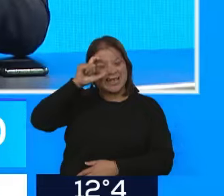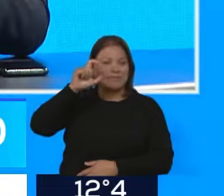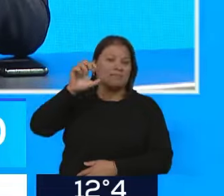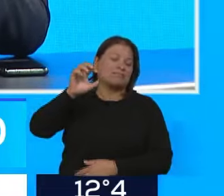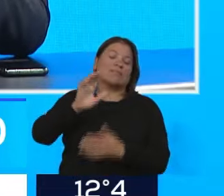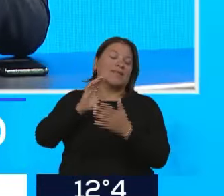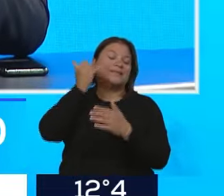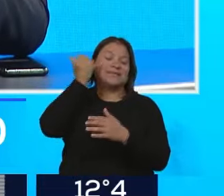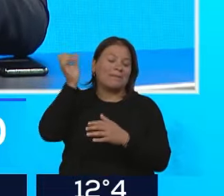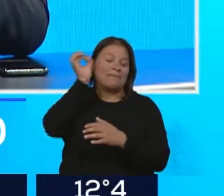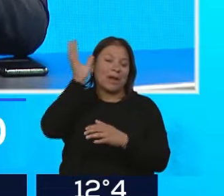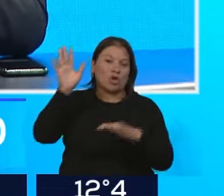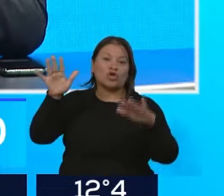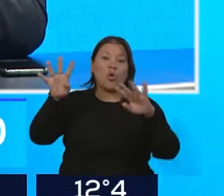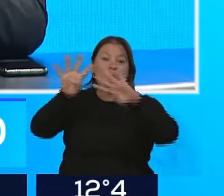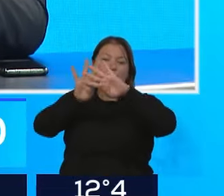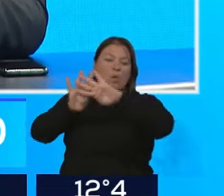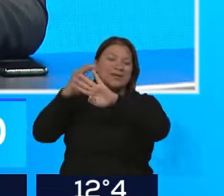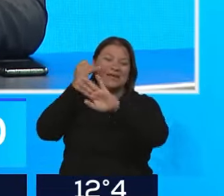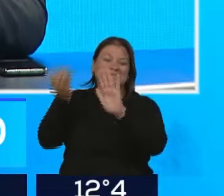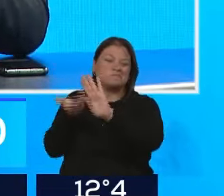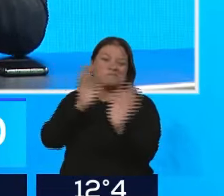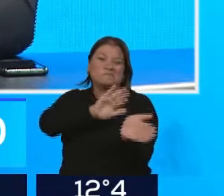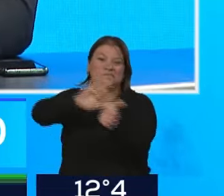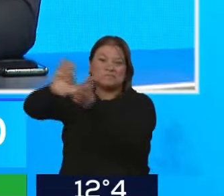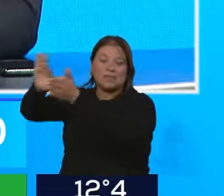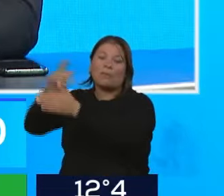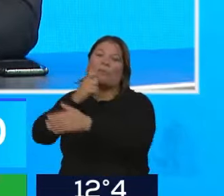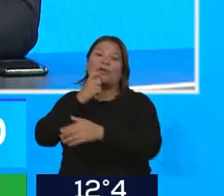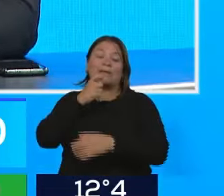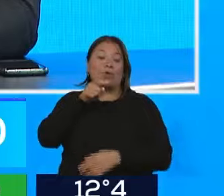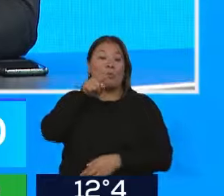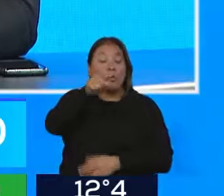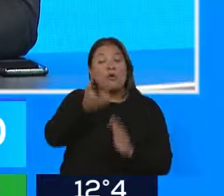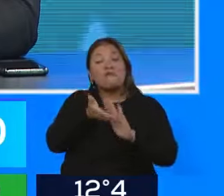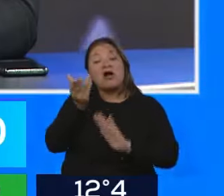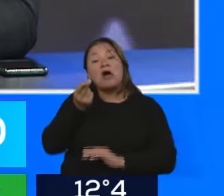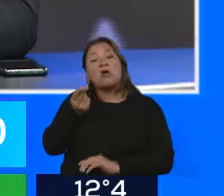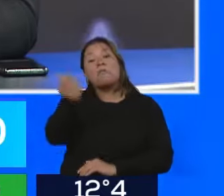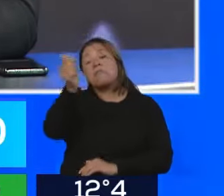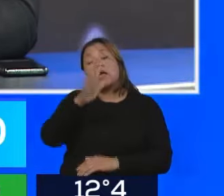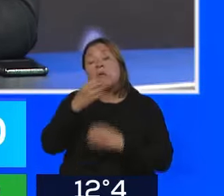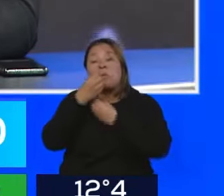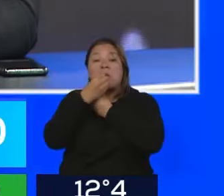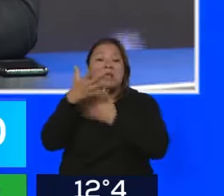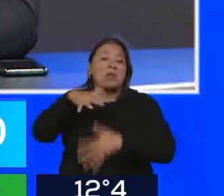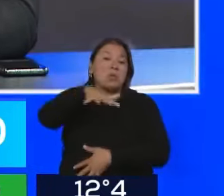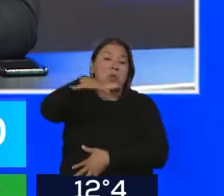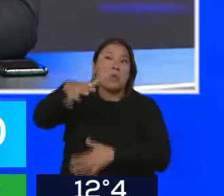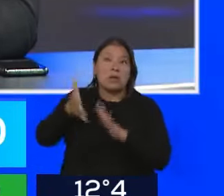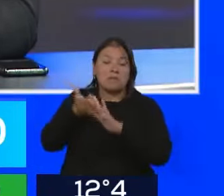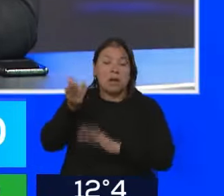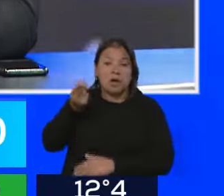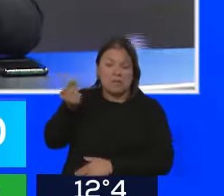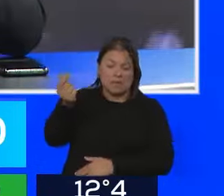Esto cuando vas a comprar a una tienda, por ejemplo, tenés que tomar tu aplicación, vamos a hablar de una marca en particular en segundos cuando lo veas en